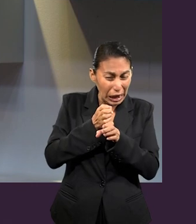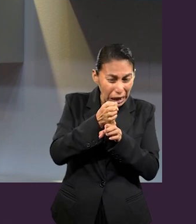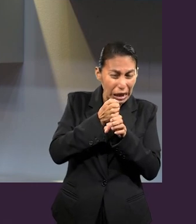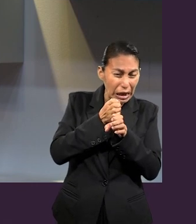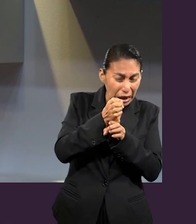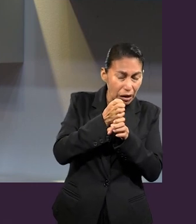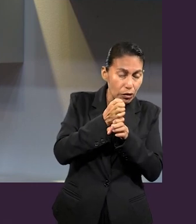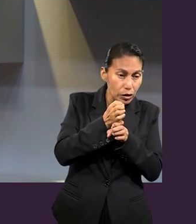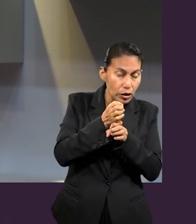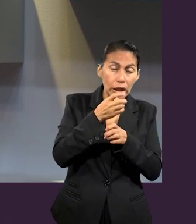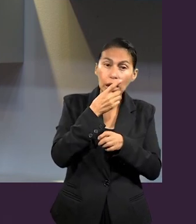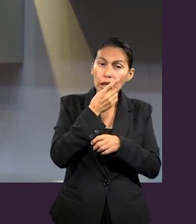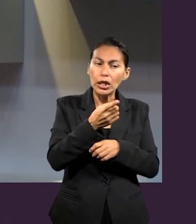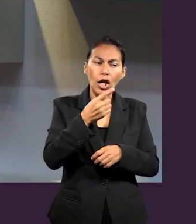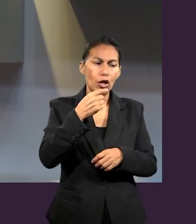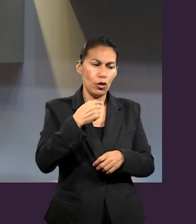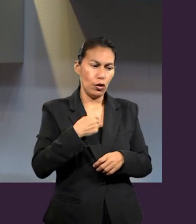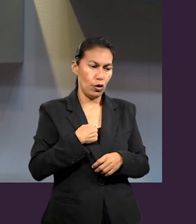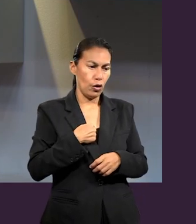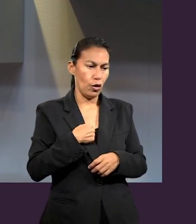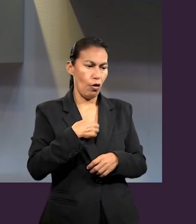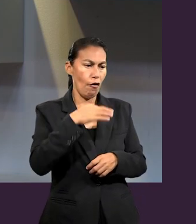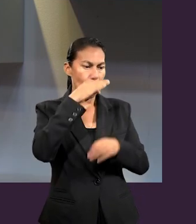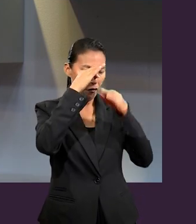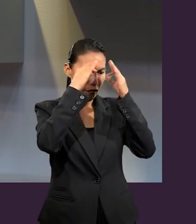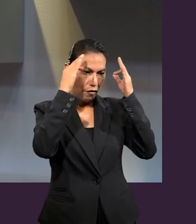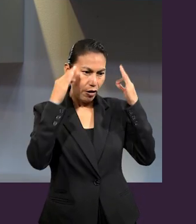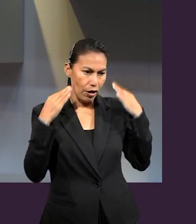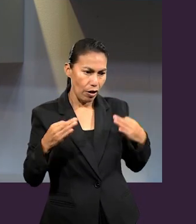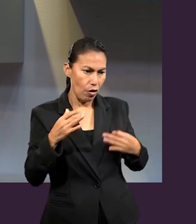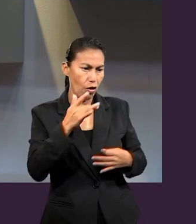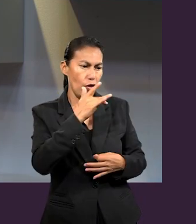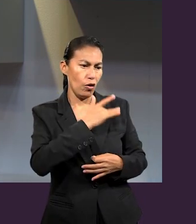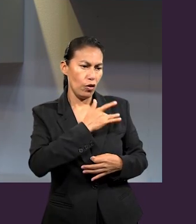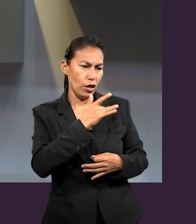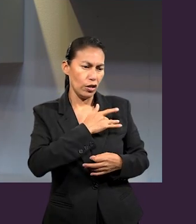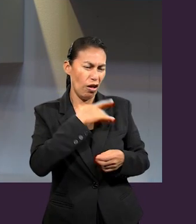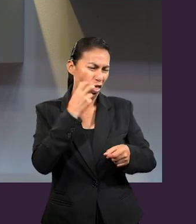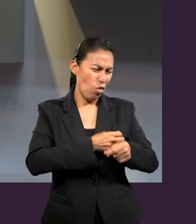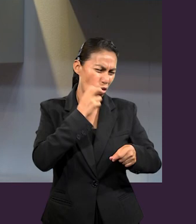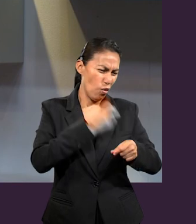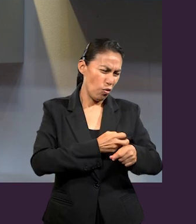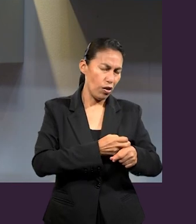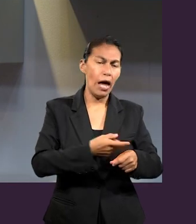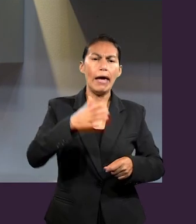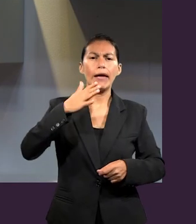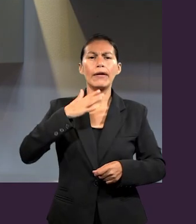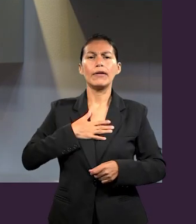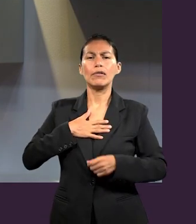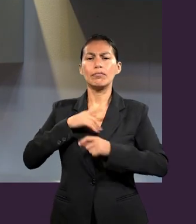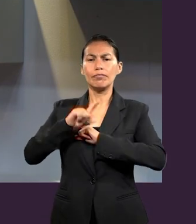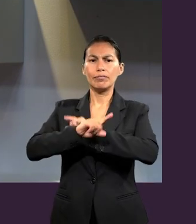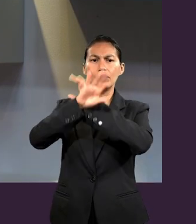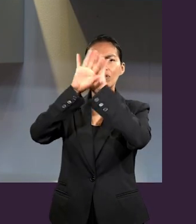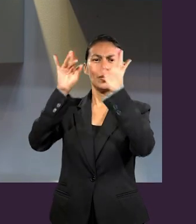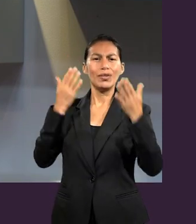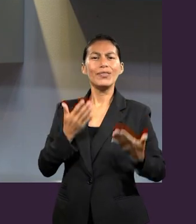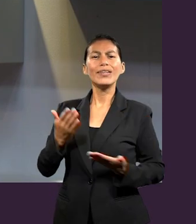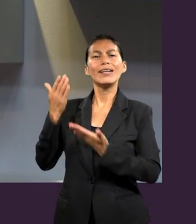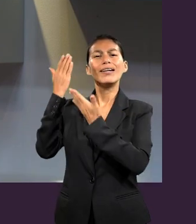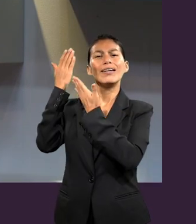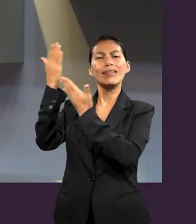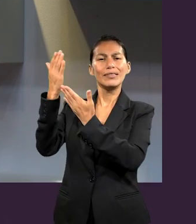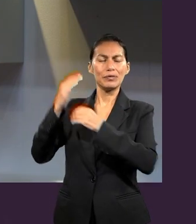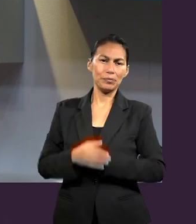Faraón para que los persiga, porque quiero glorificar mi nombre en él. ¡Qué interesante!